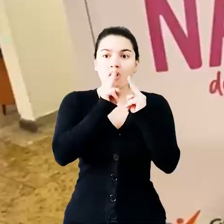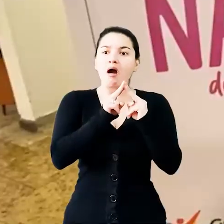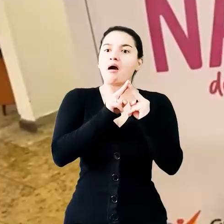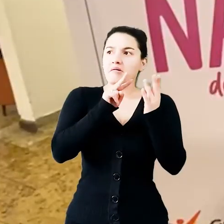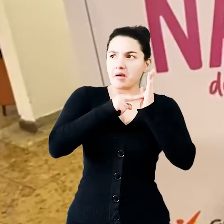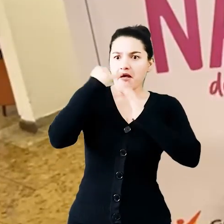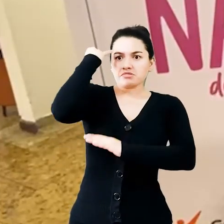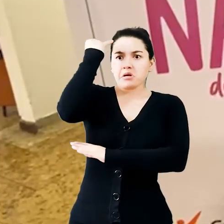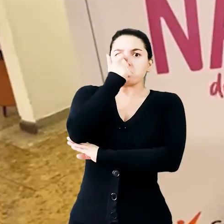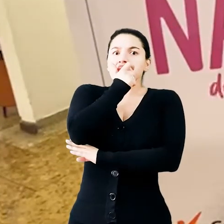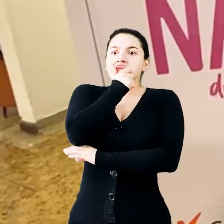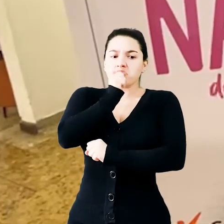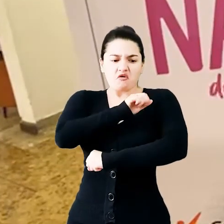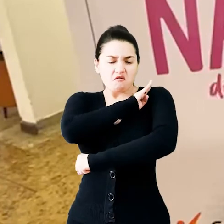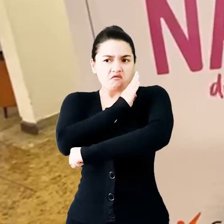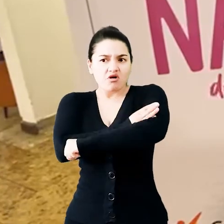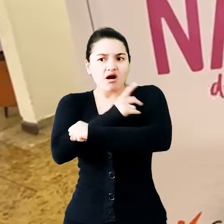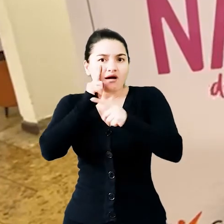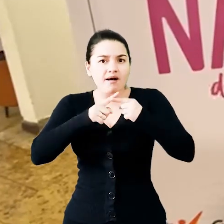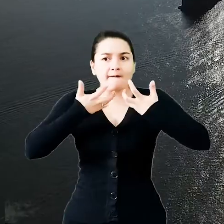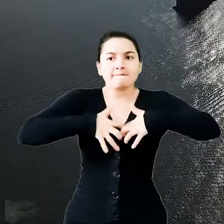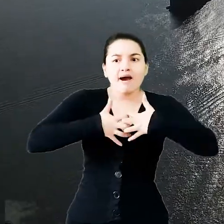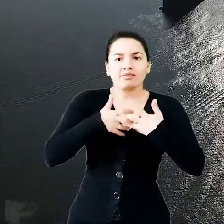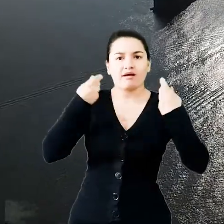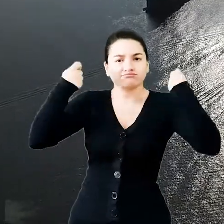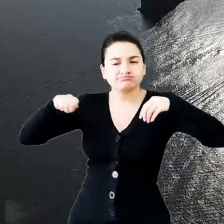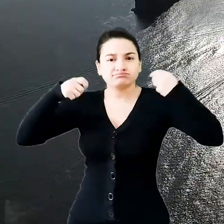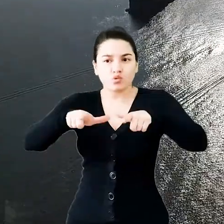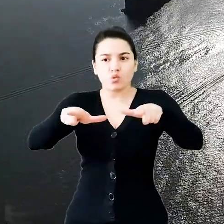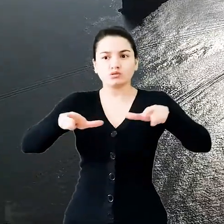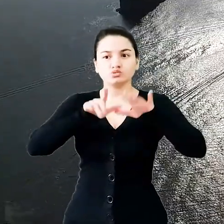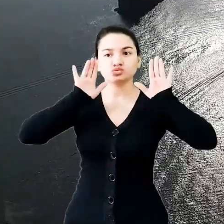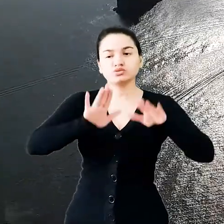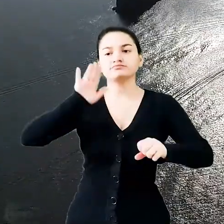fortalecer esas rutas turísticas que tenemos en nuestras marzas.